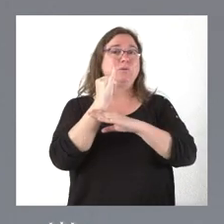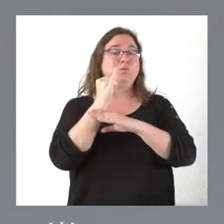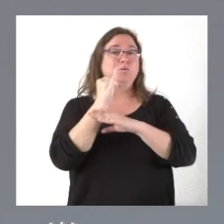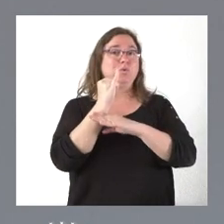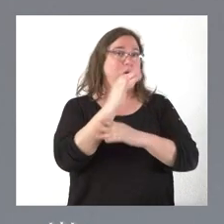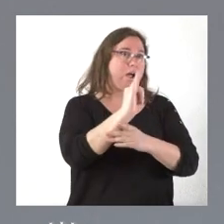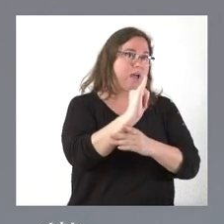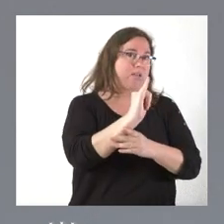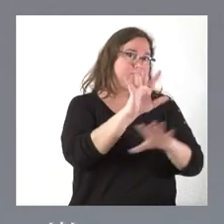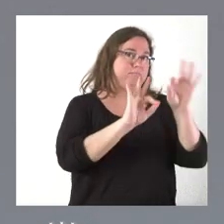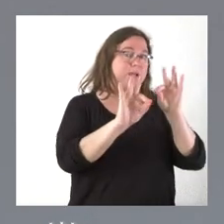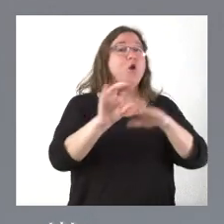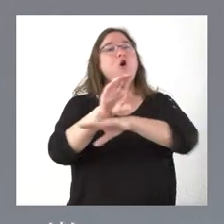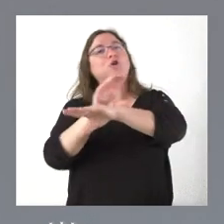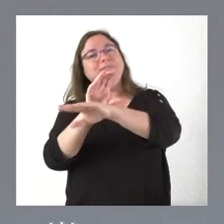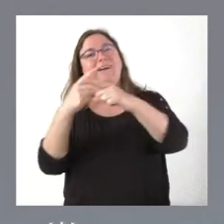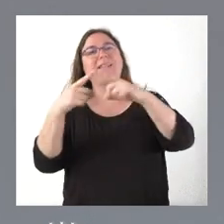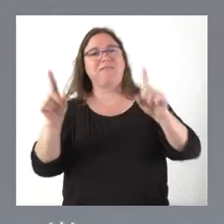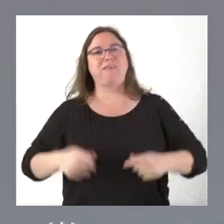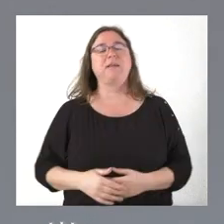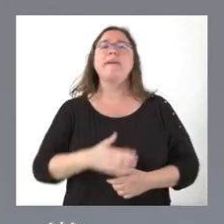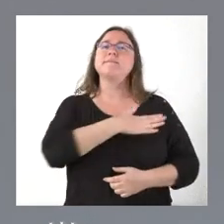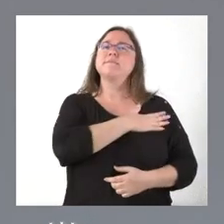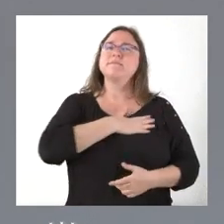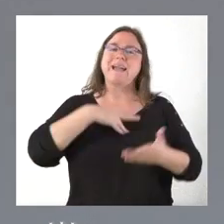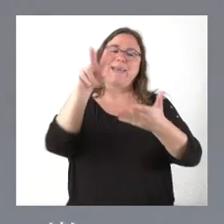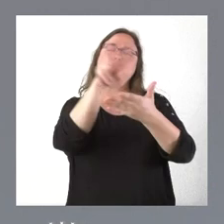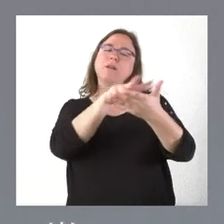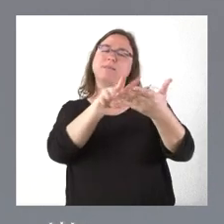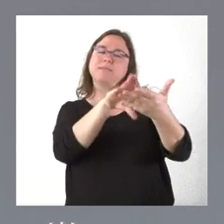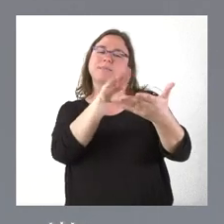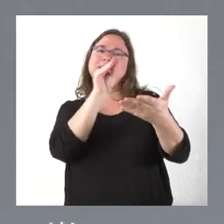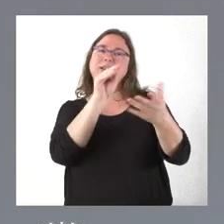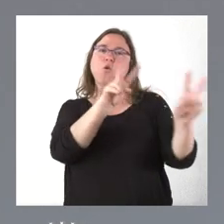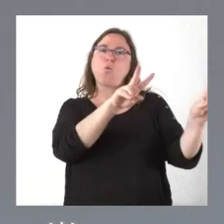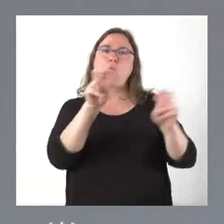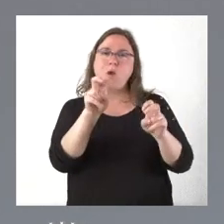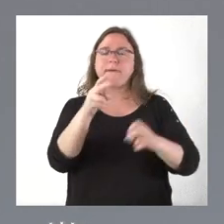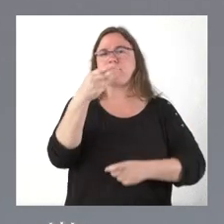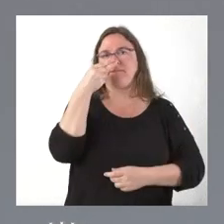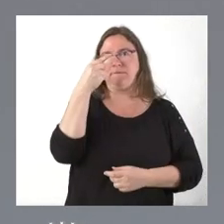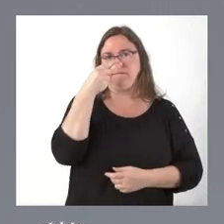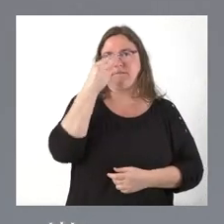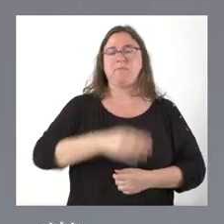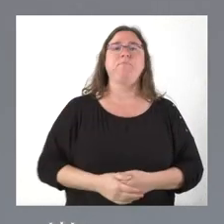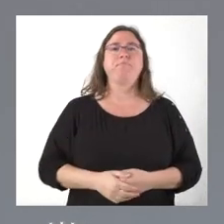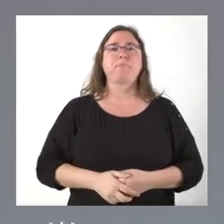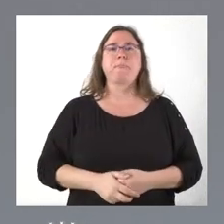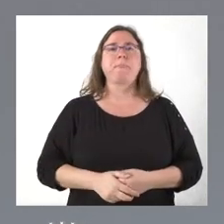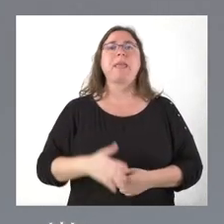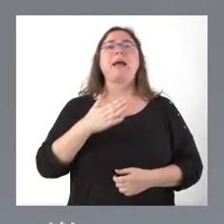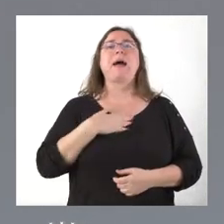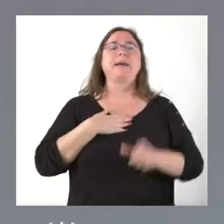otras en la consejería y hemos podido hacer lecturas nuevas y lecturas muy interesantes, el documento tiene dos